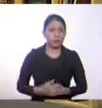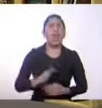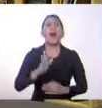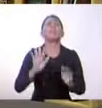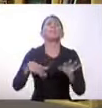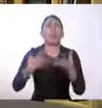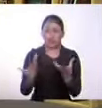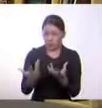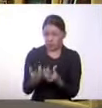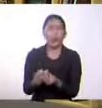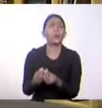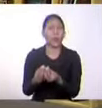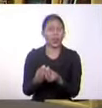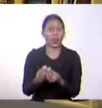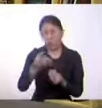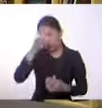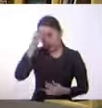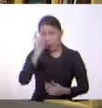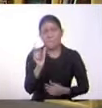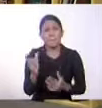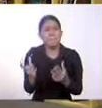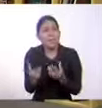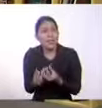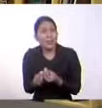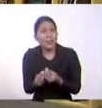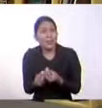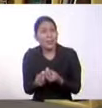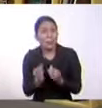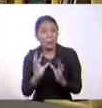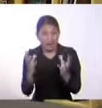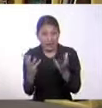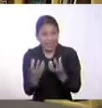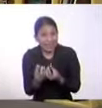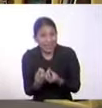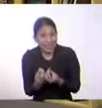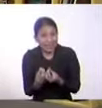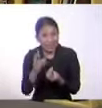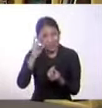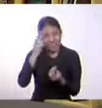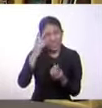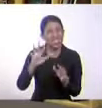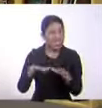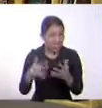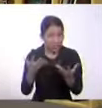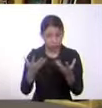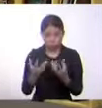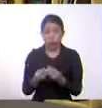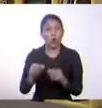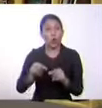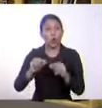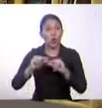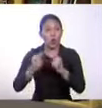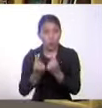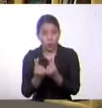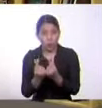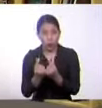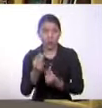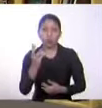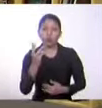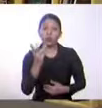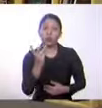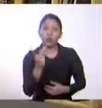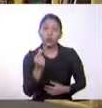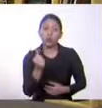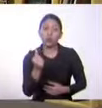llama minoritario? Porque el concepto minoritario, y es que cuando hablamos de minoritario, son grupos numéricamente